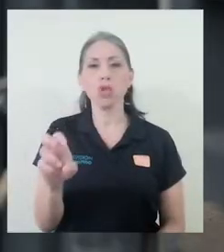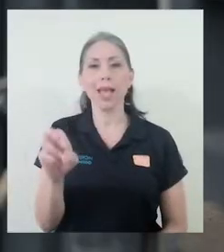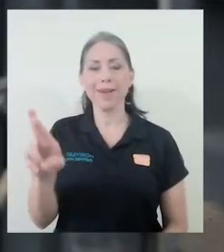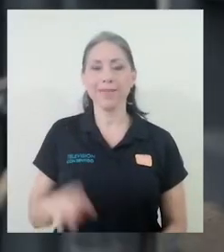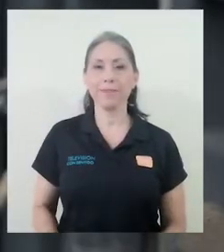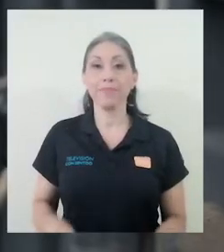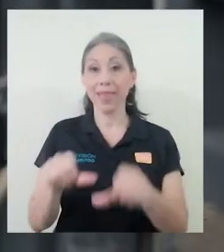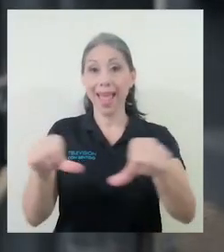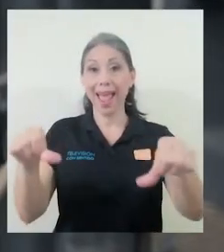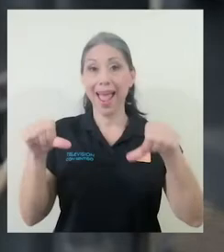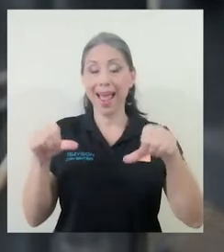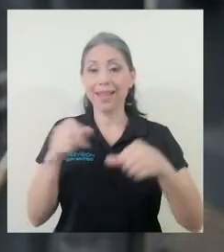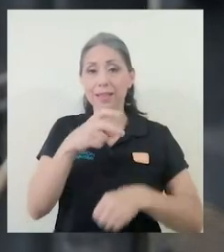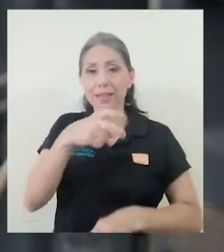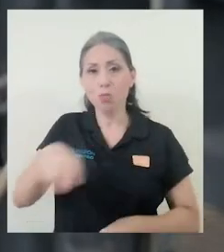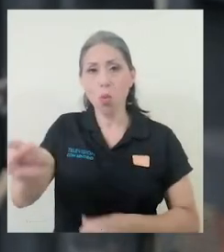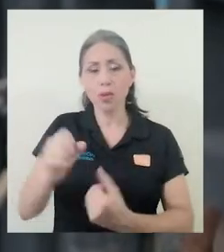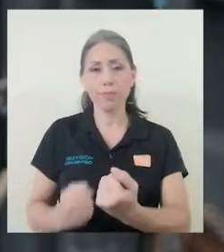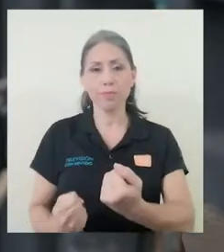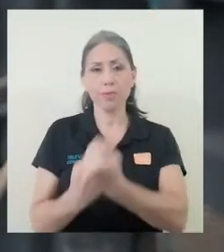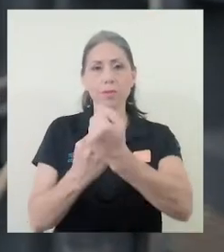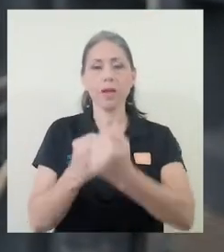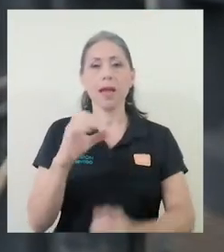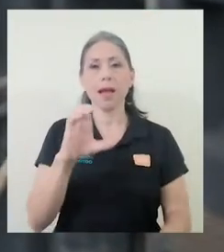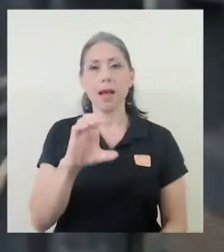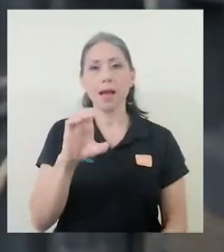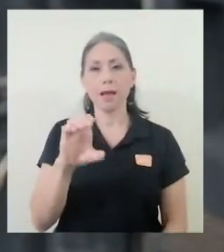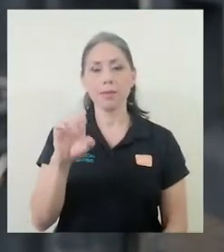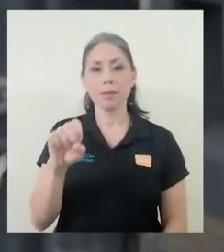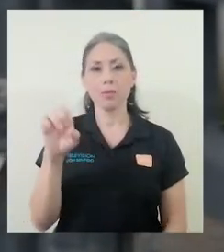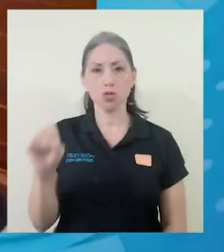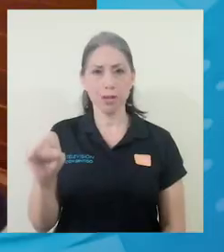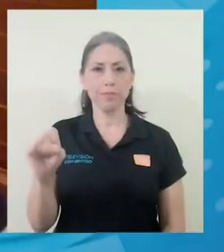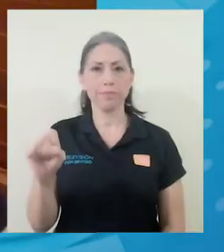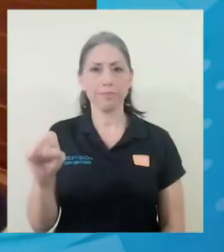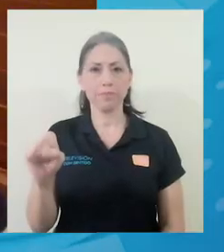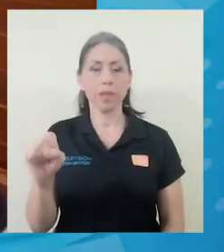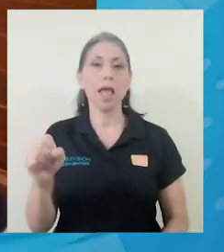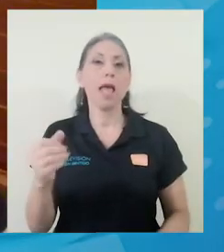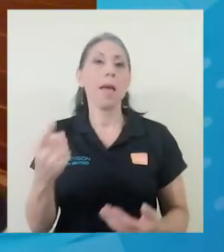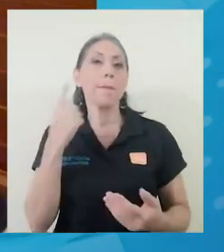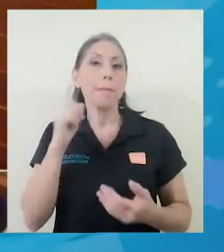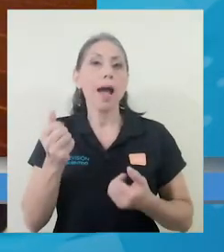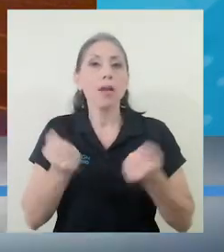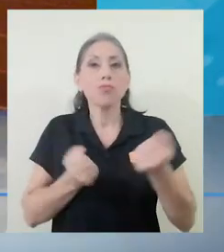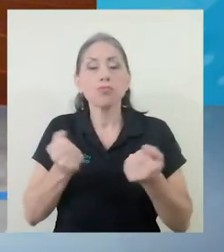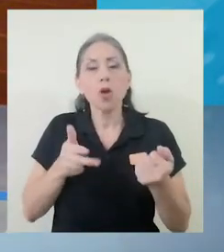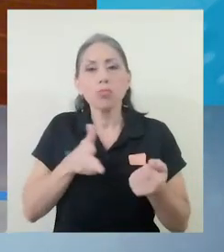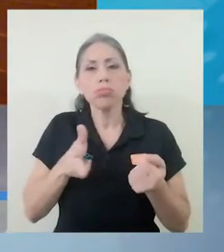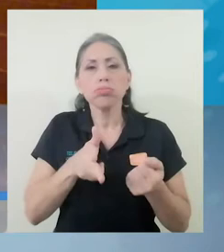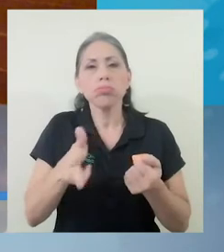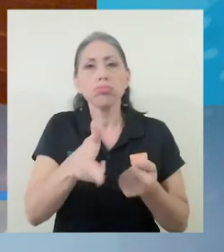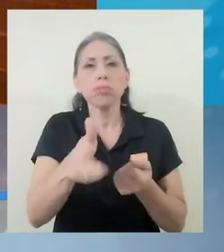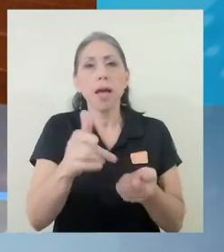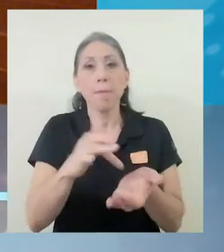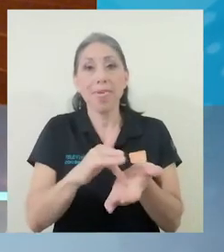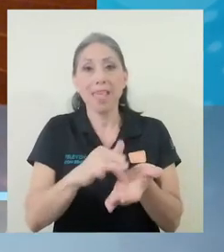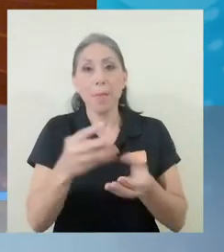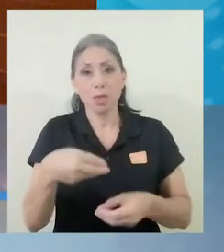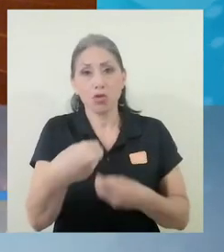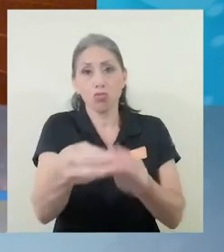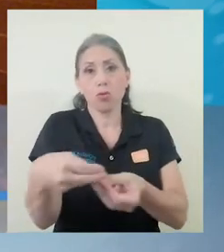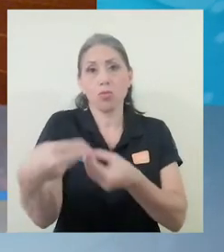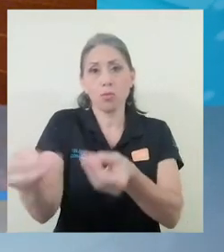Desde la sección de transportes se viene apoyando a la Caja Costarricense de Seguro Social en traslado y entrega los medicamentos a los